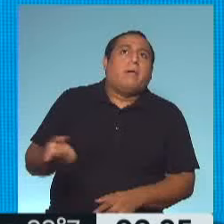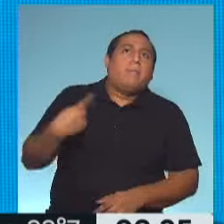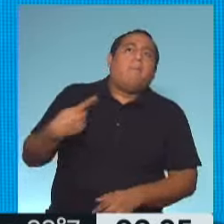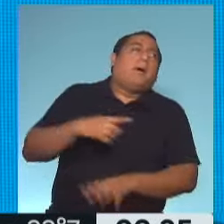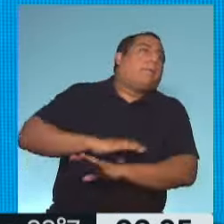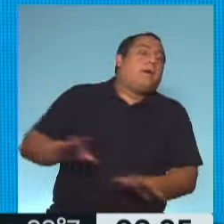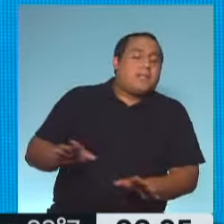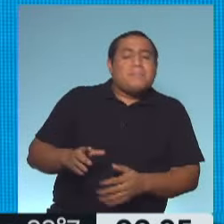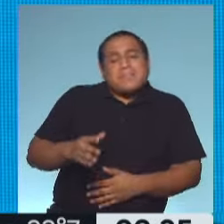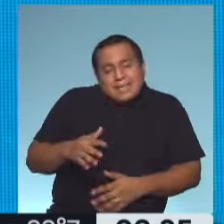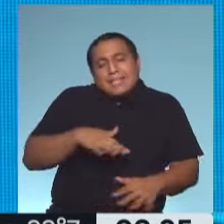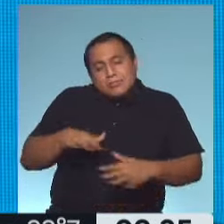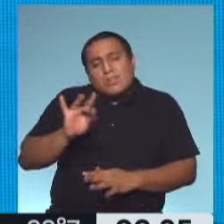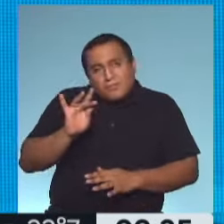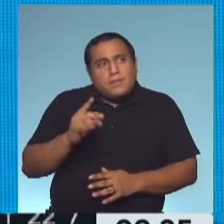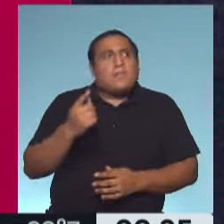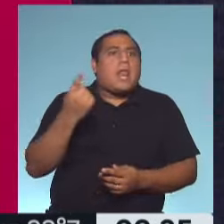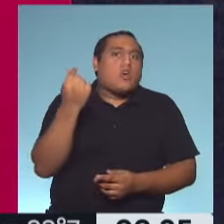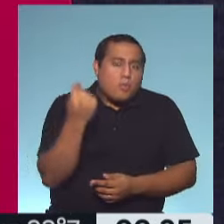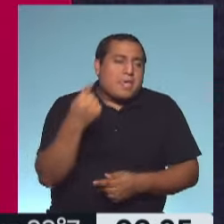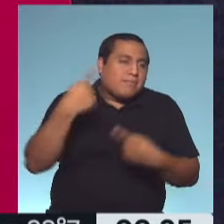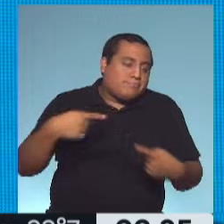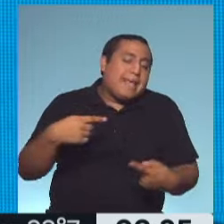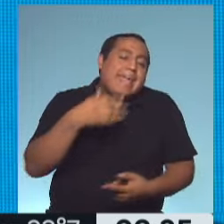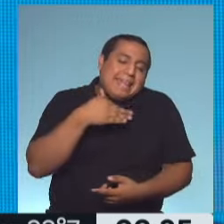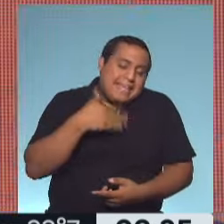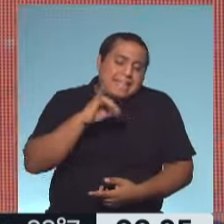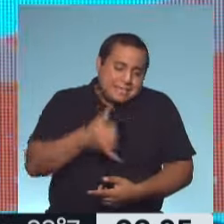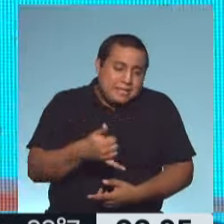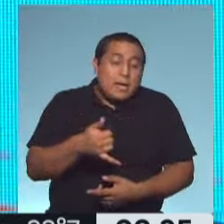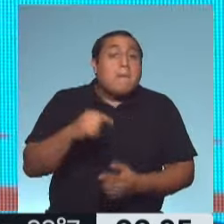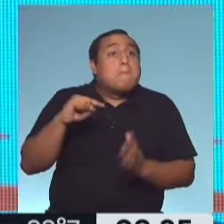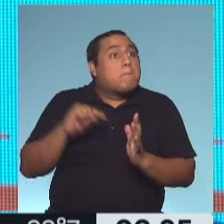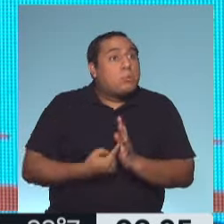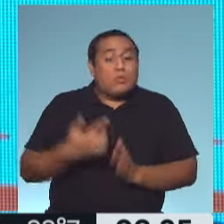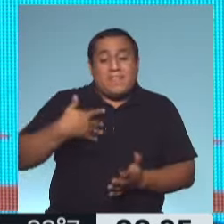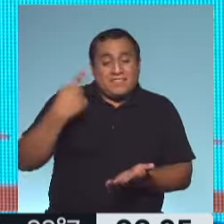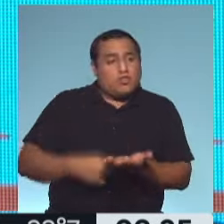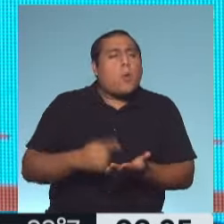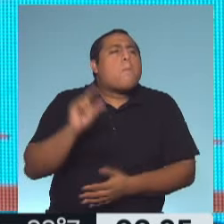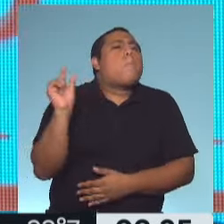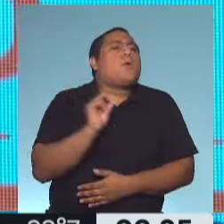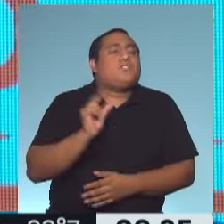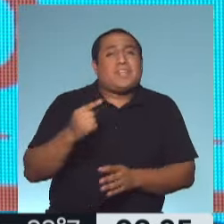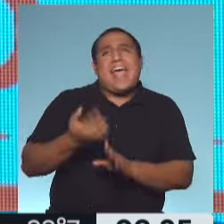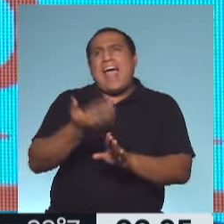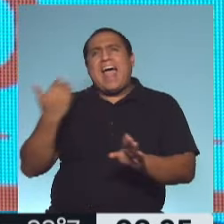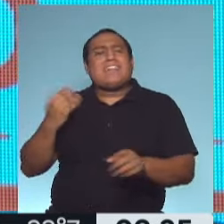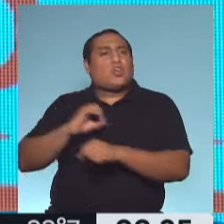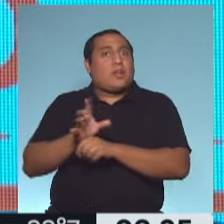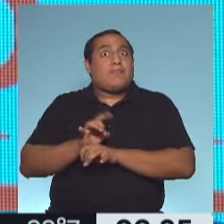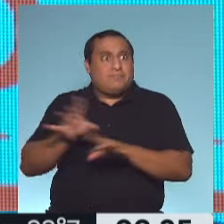también que hay situaciones críticas económicas, todo se entiende. Pero cuando hay decisiones que son momentáneas. A diferencia de la primera etapa de la pandemia,